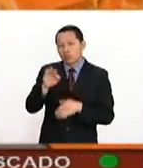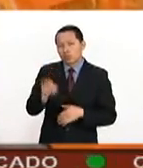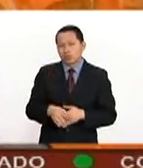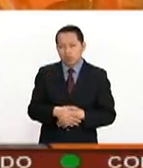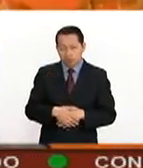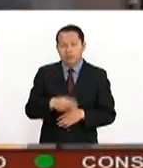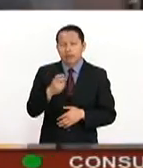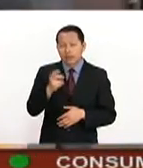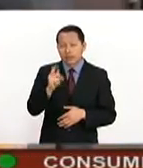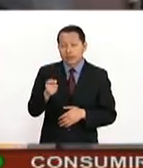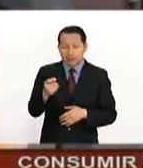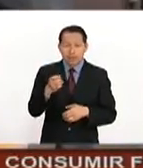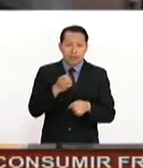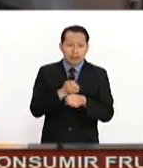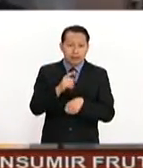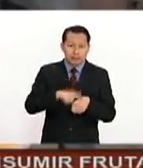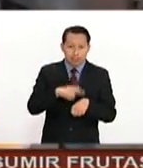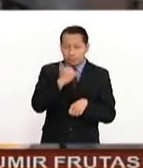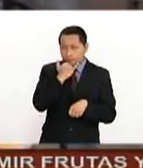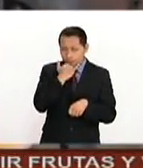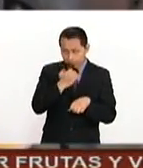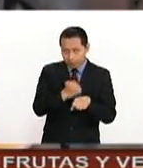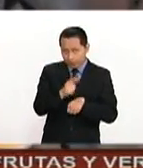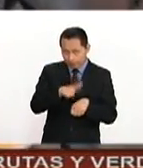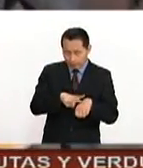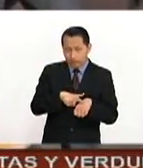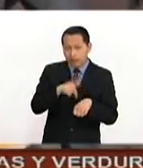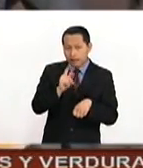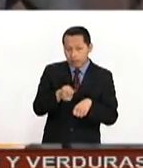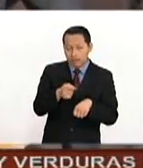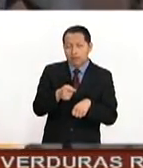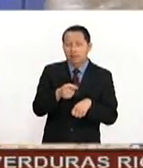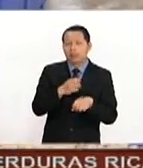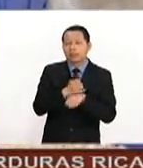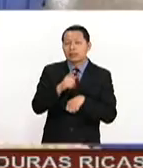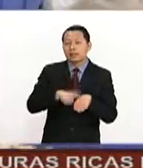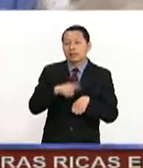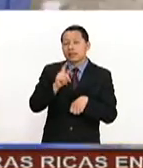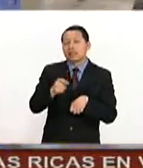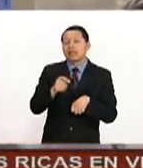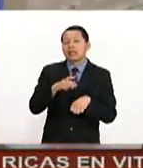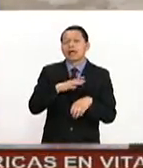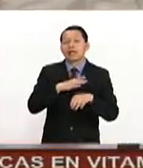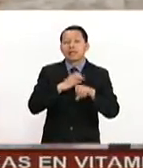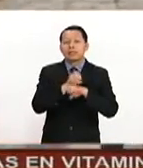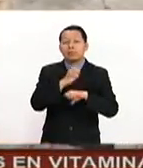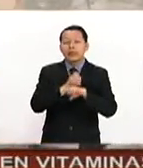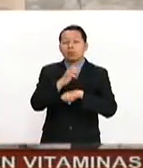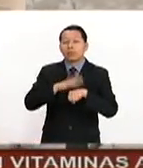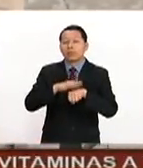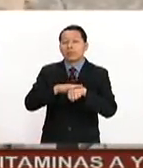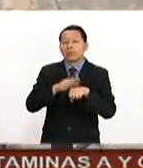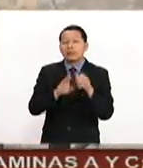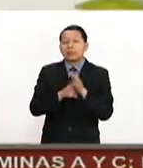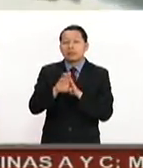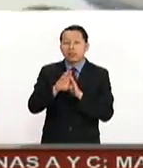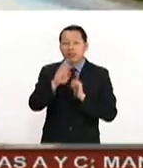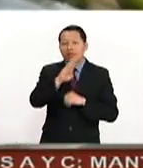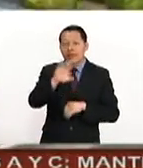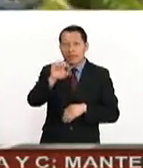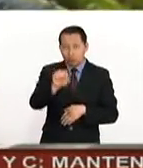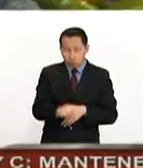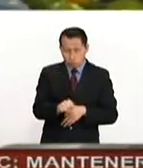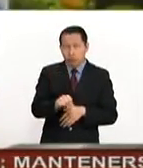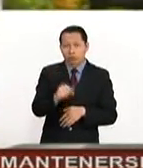Si lo vemos a nivel estatal, perdón, si lo vemos a nivel estatal, pues los estados que más están creciendo son Baja California Sur